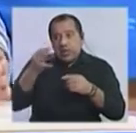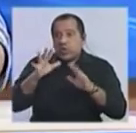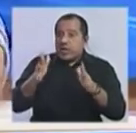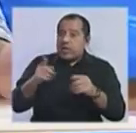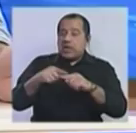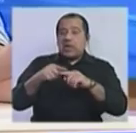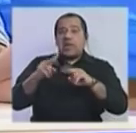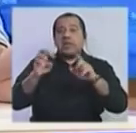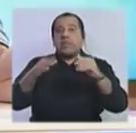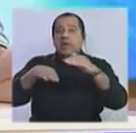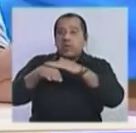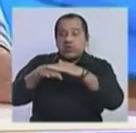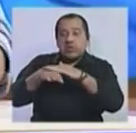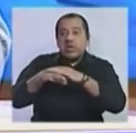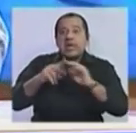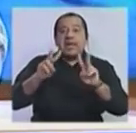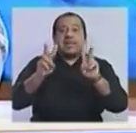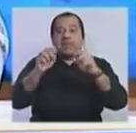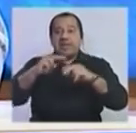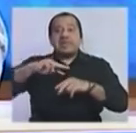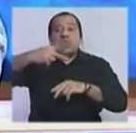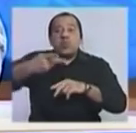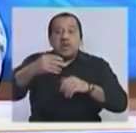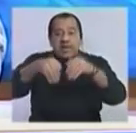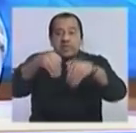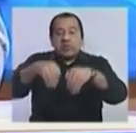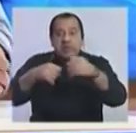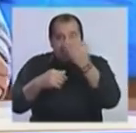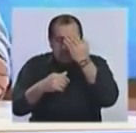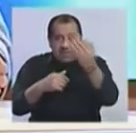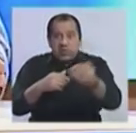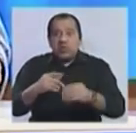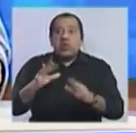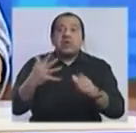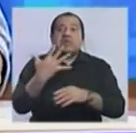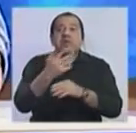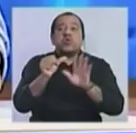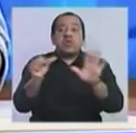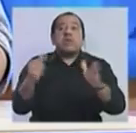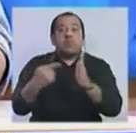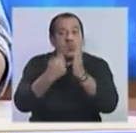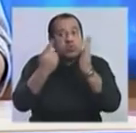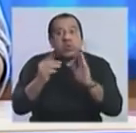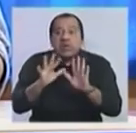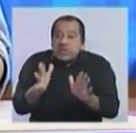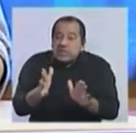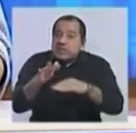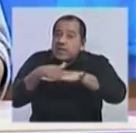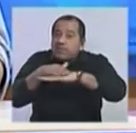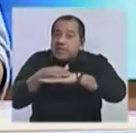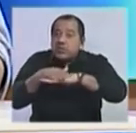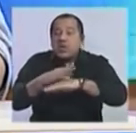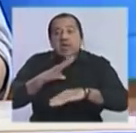sentido porque en todos los balotages anteriores el Frente recuperó cinco o seis puntos. O sea, que ese es el piso de lo que uno debería